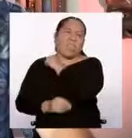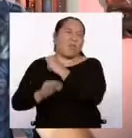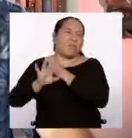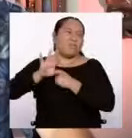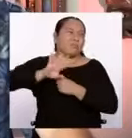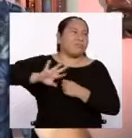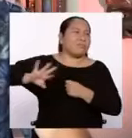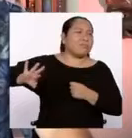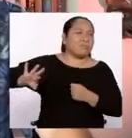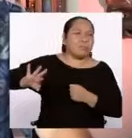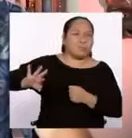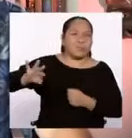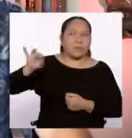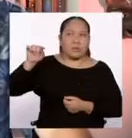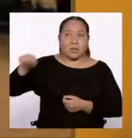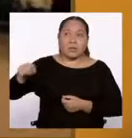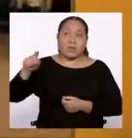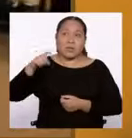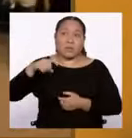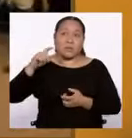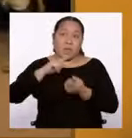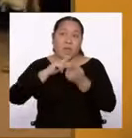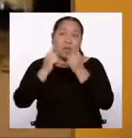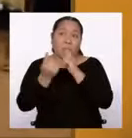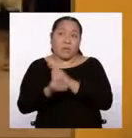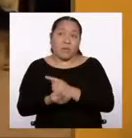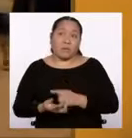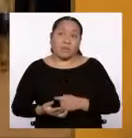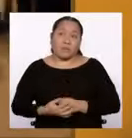es algo que tiene que cambiarse.